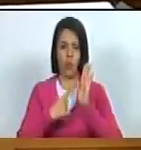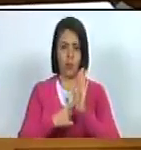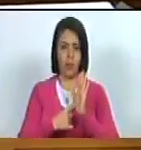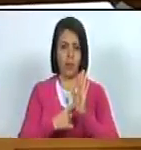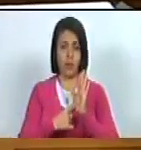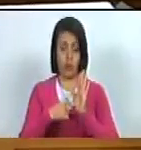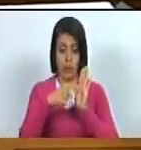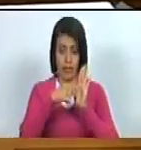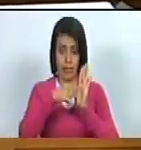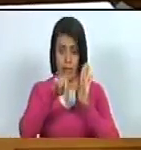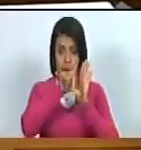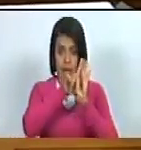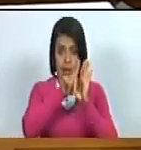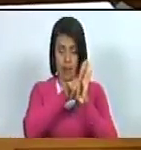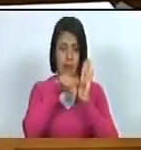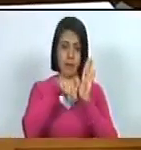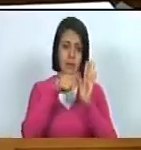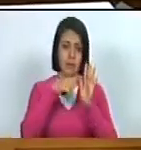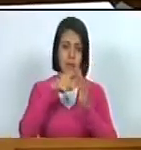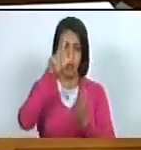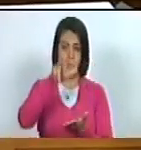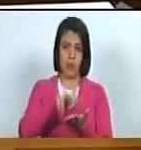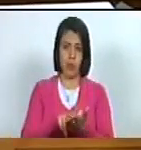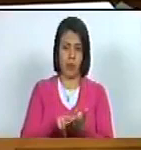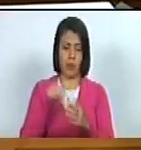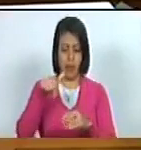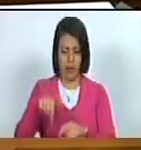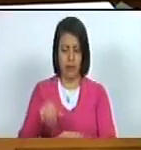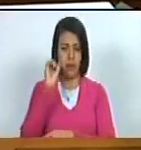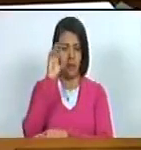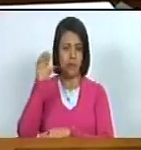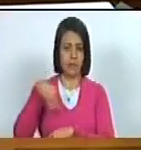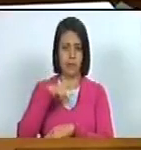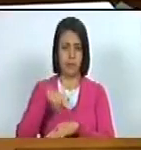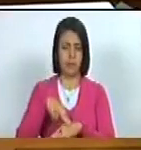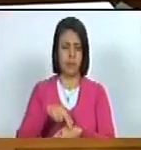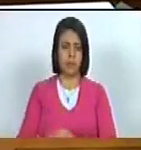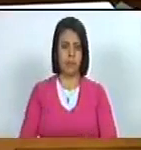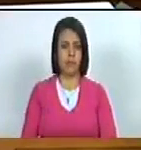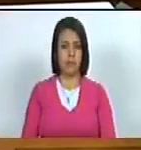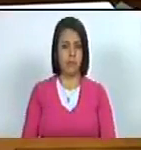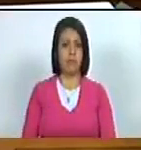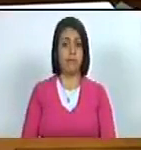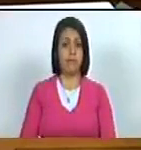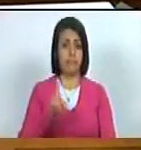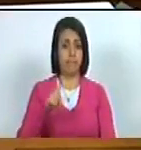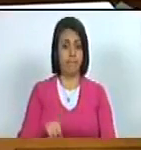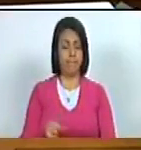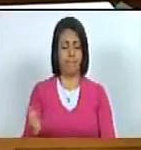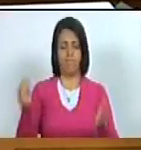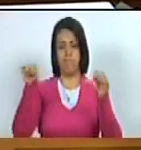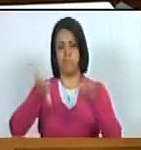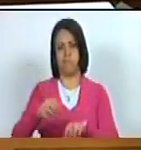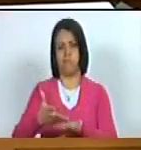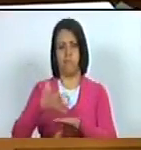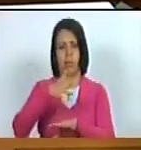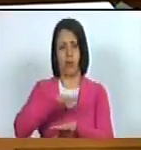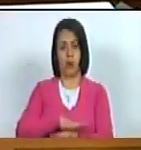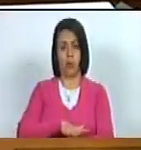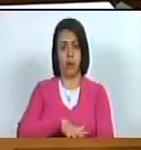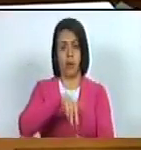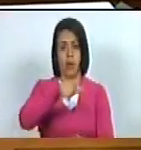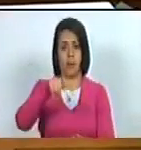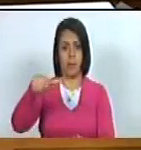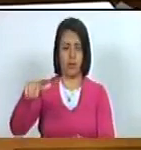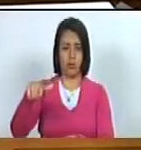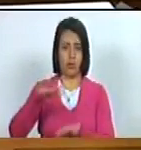de esas leyes aprobadas en esta asamblea nacional sería incluso más perjudicial para la vida ciudadana